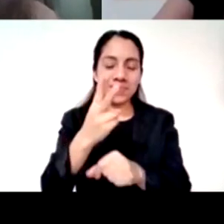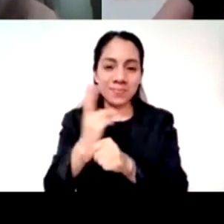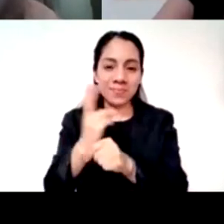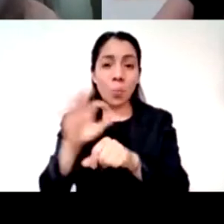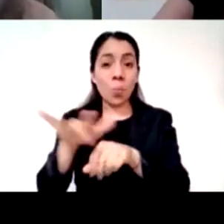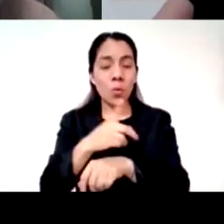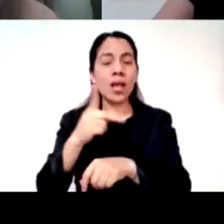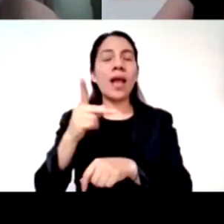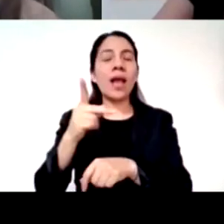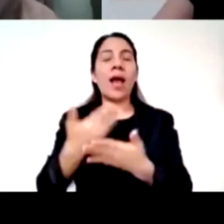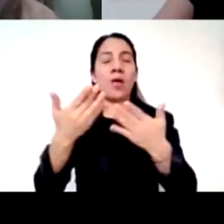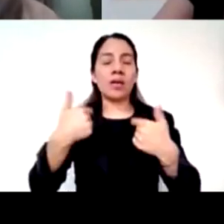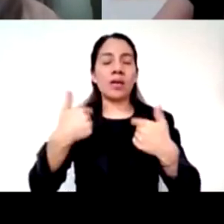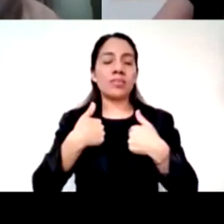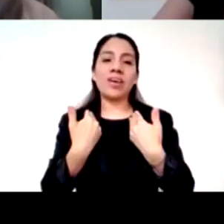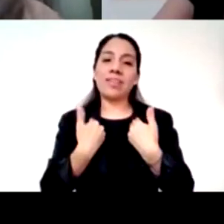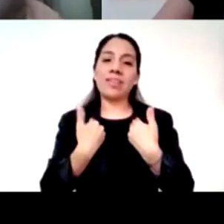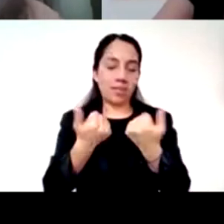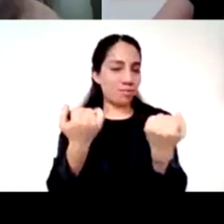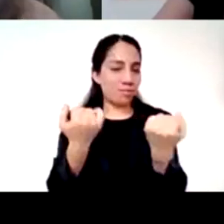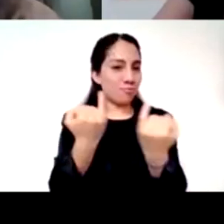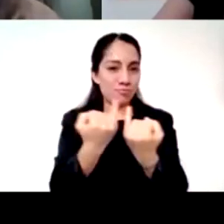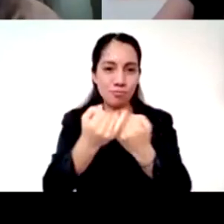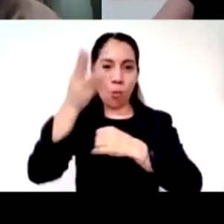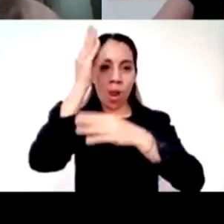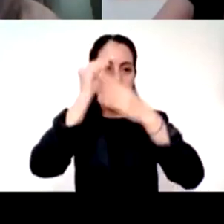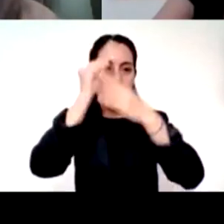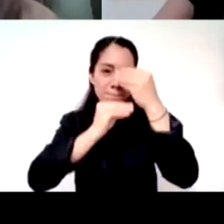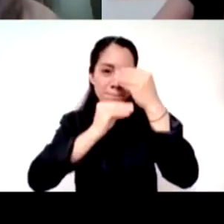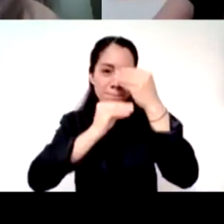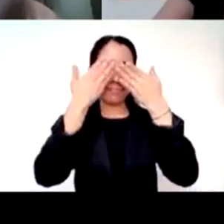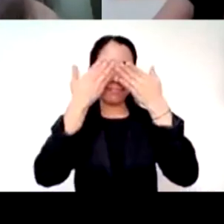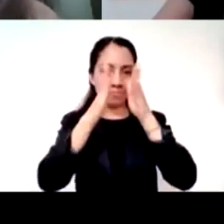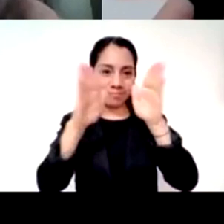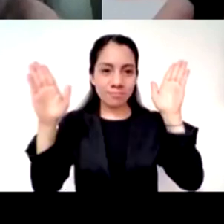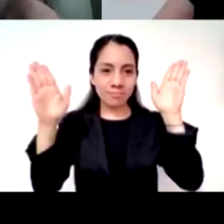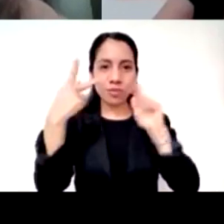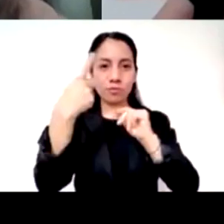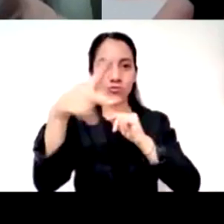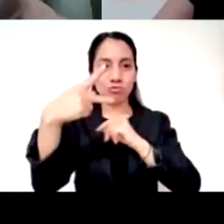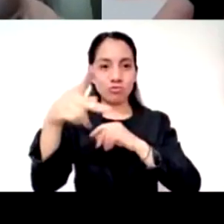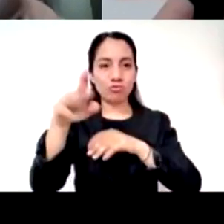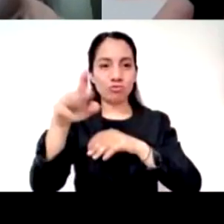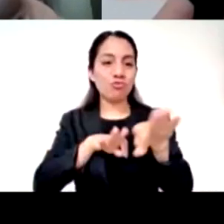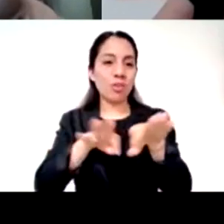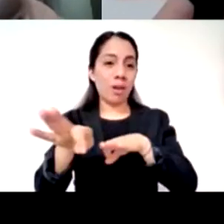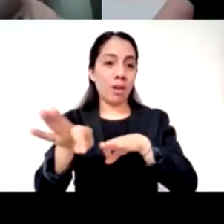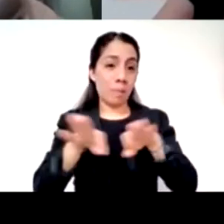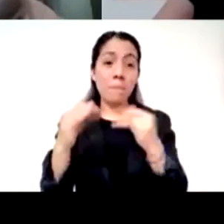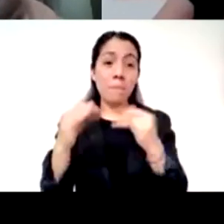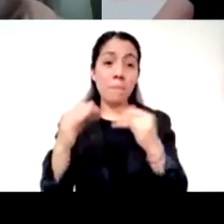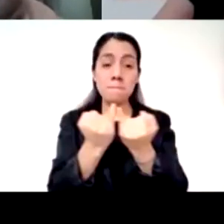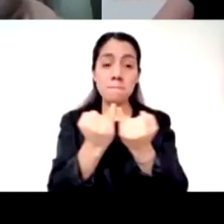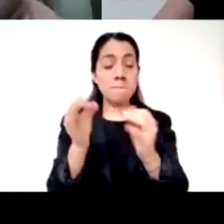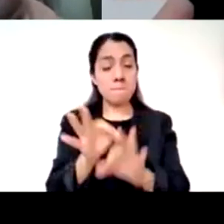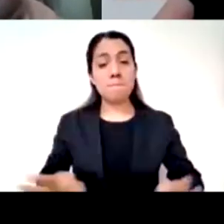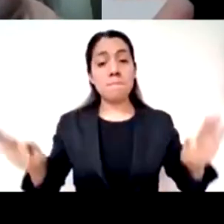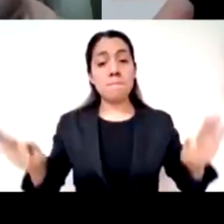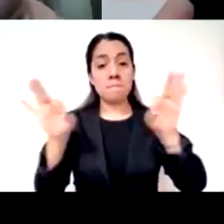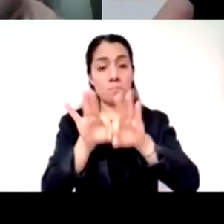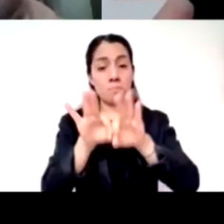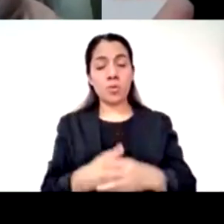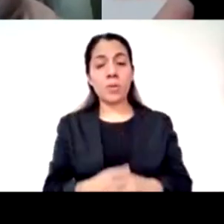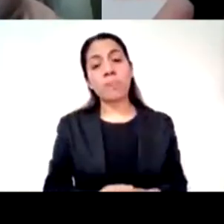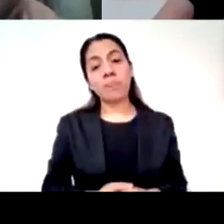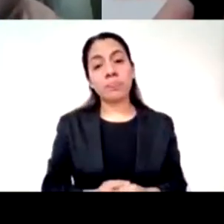comprensión y voy profundamente agradecida con vuestros aportes quisiera retomar el